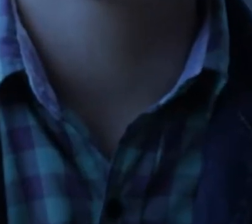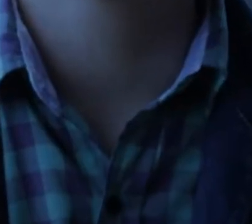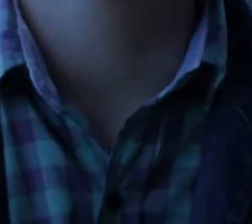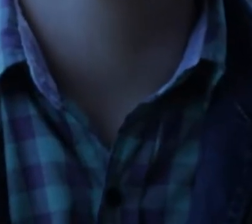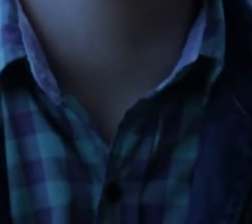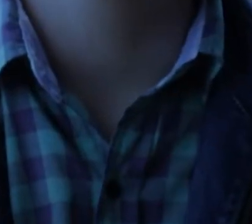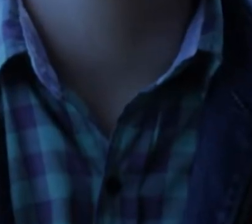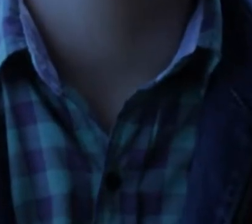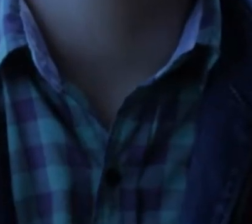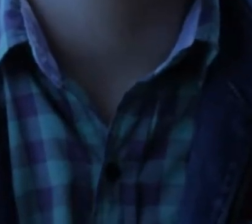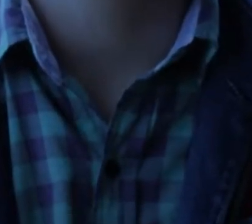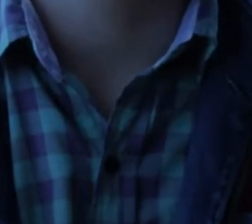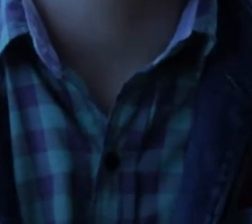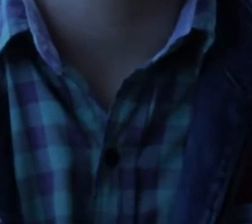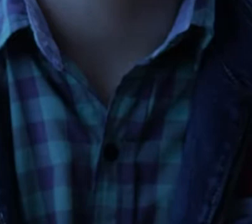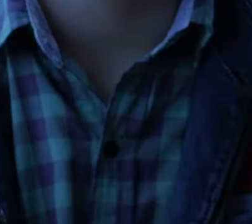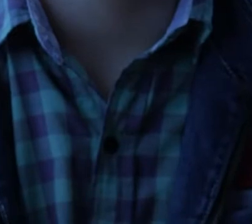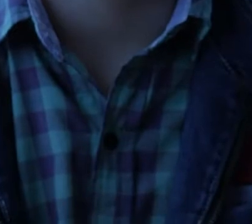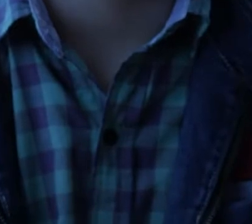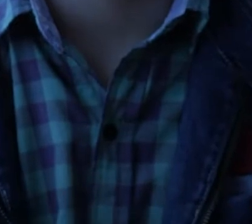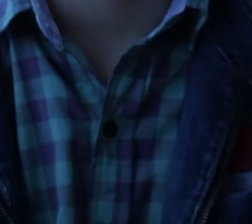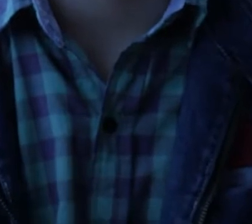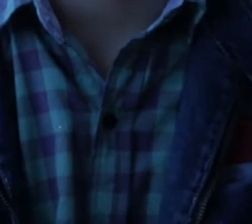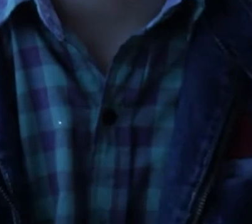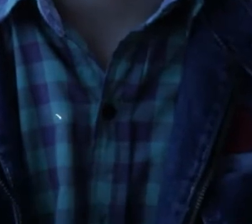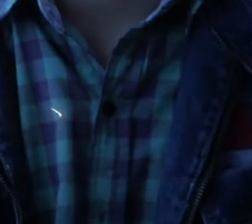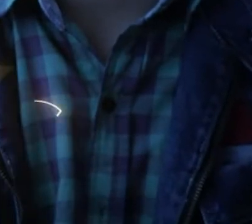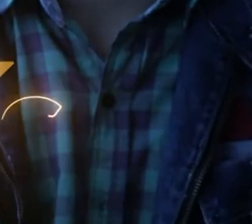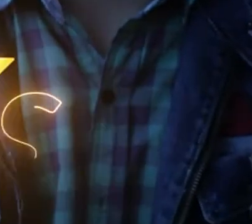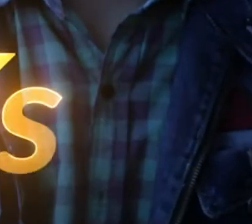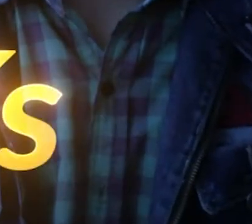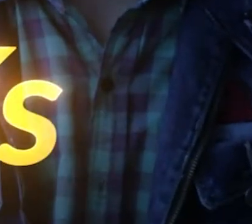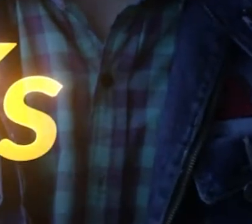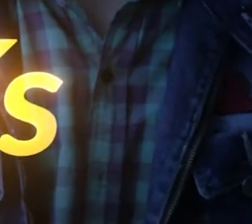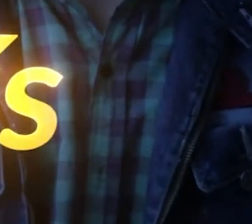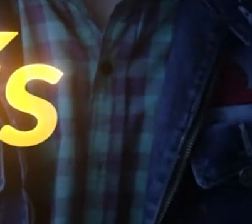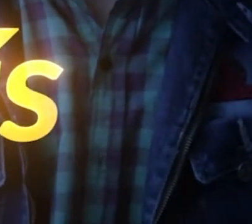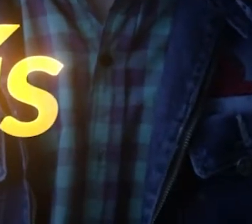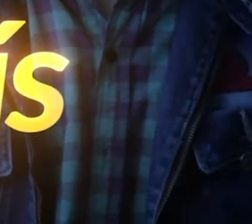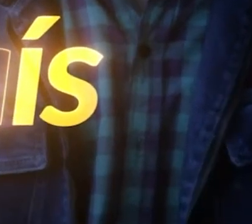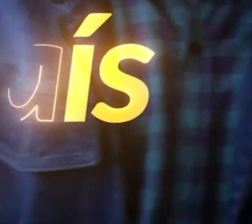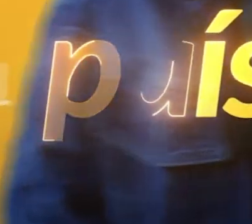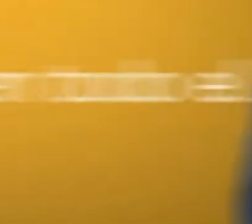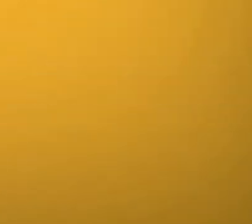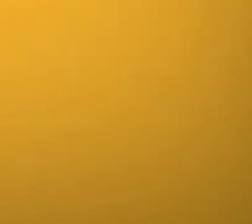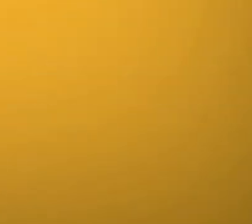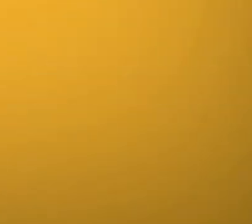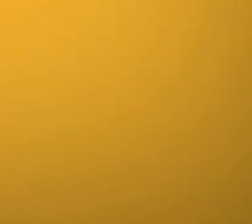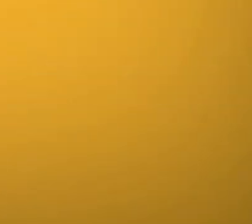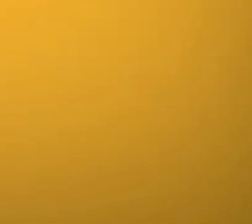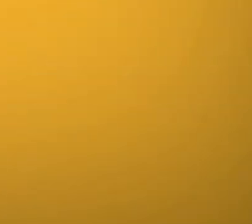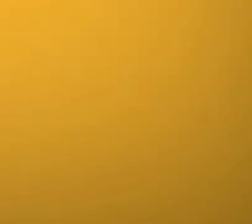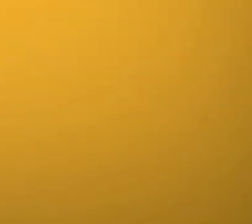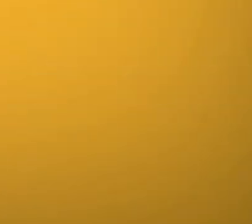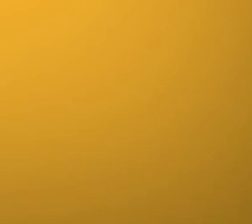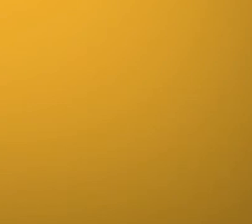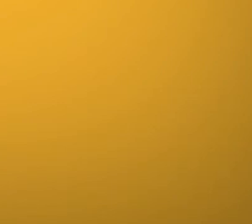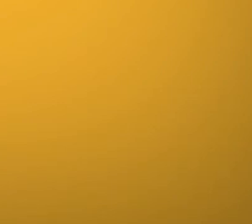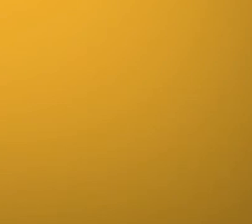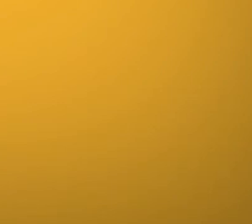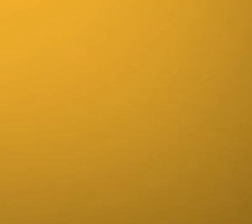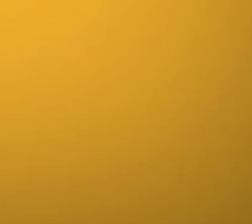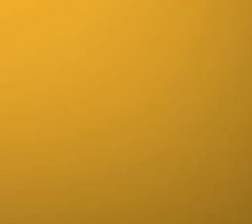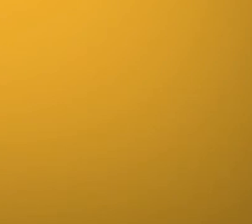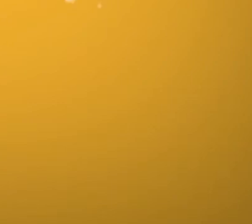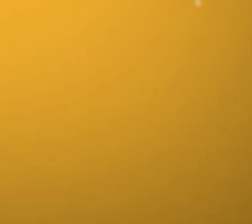quiso apostarle este 2021 a las elecciones de los consejeros de juventud en todo el país A partir del 1 de junio podemos